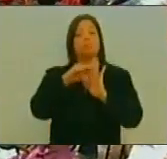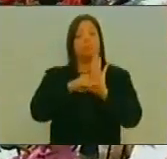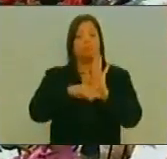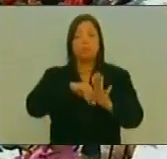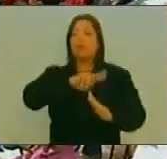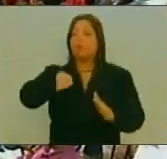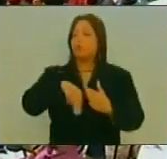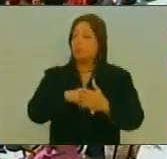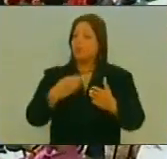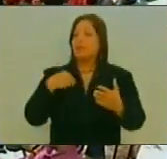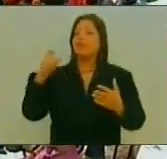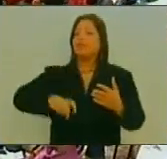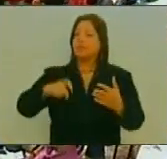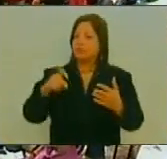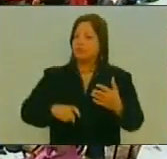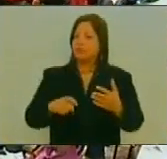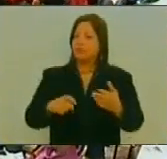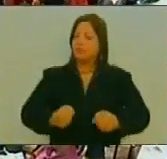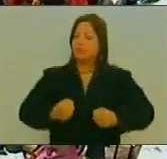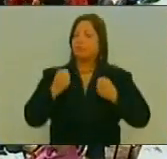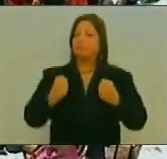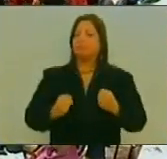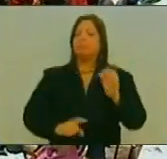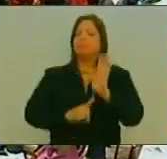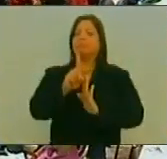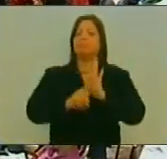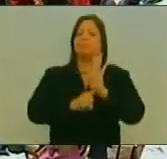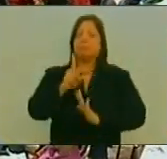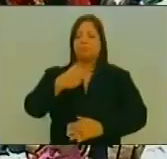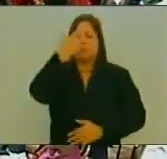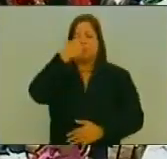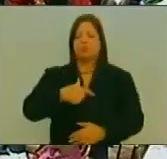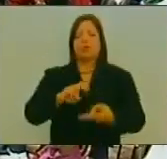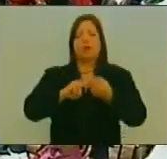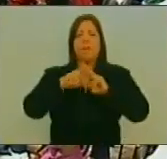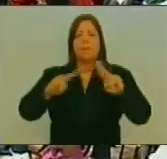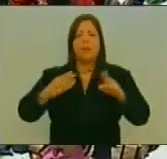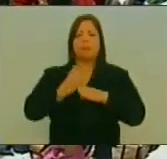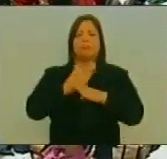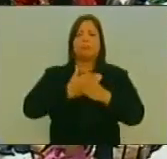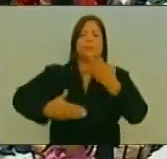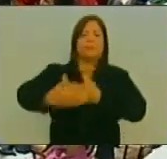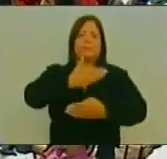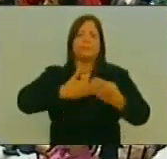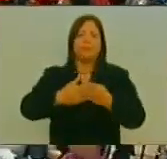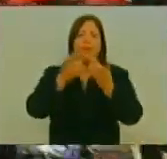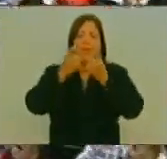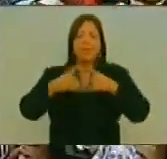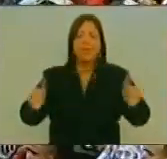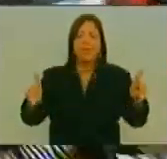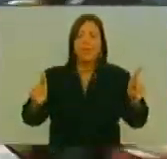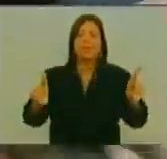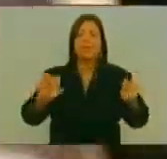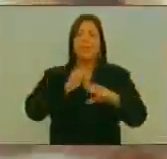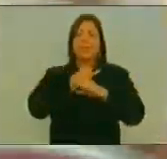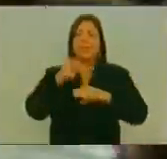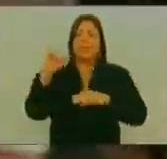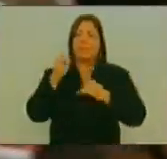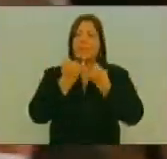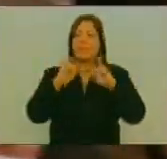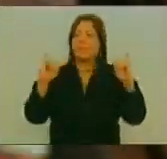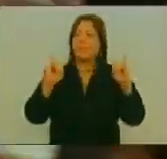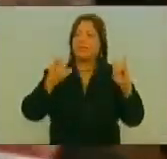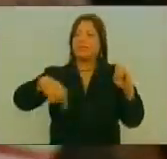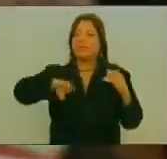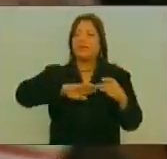Nuestra Sociedad Necesarios Para Asegurar El Desarrollo De Las Personas La Paz La Convivencia La Democracia La Soberanía E Independencia